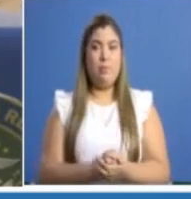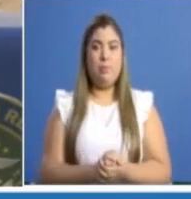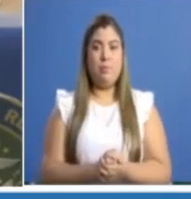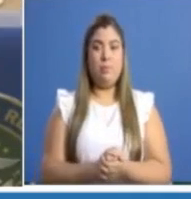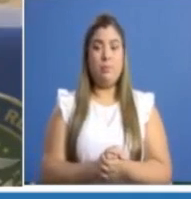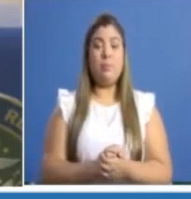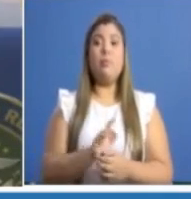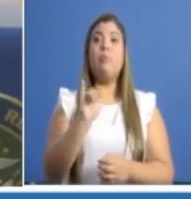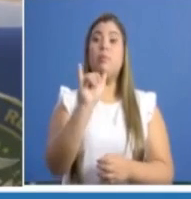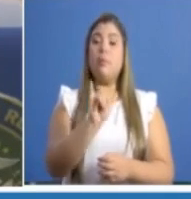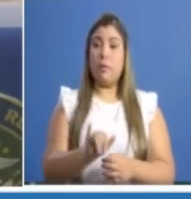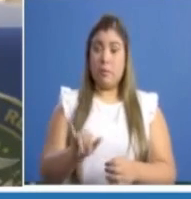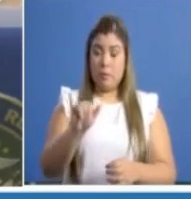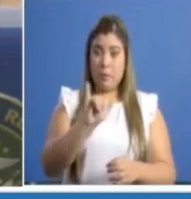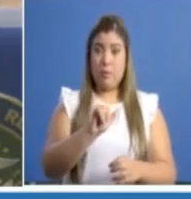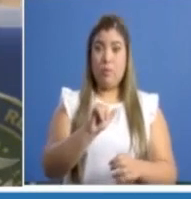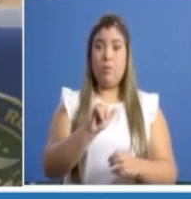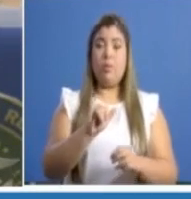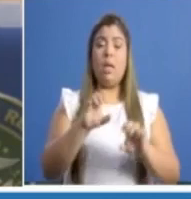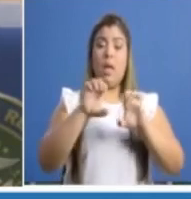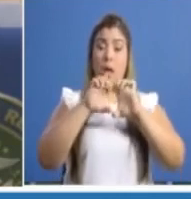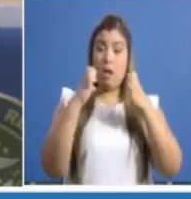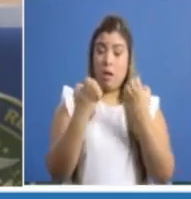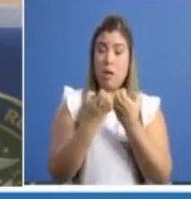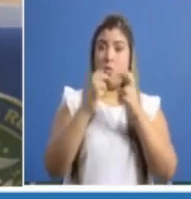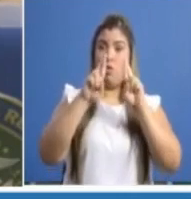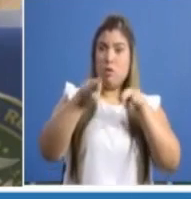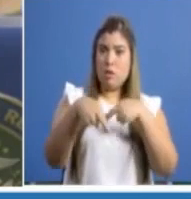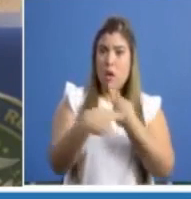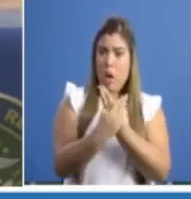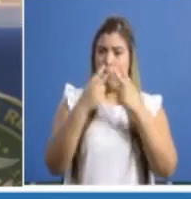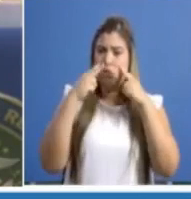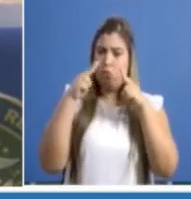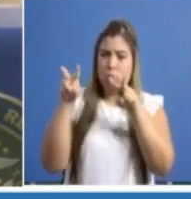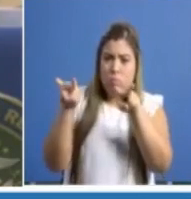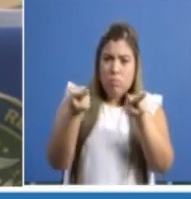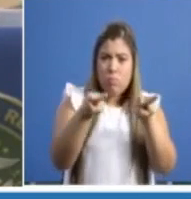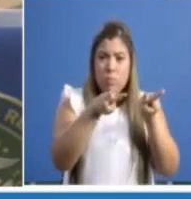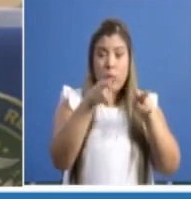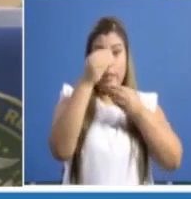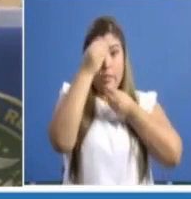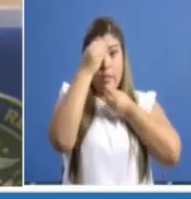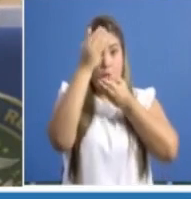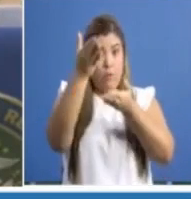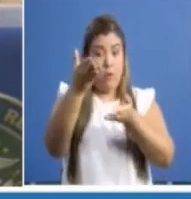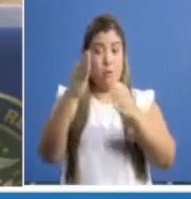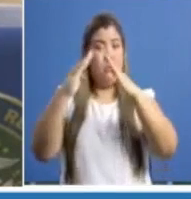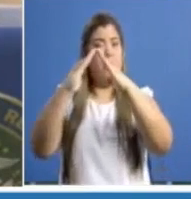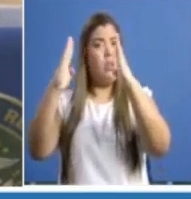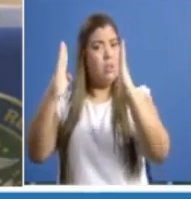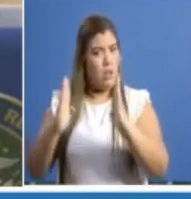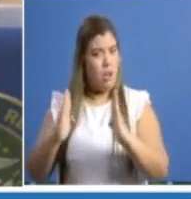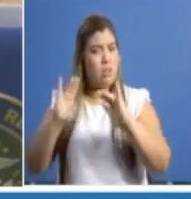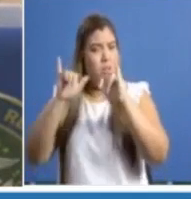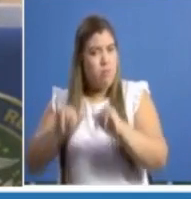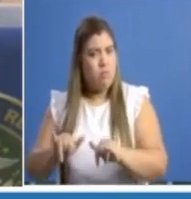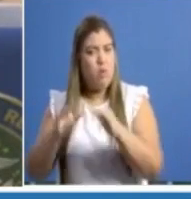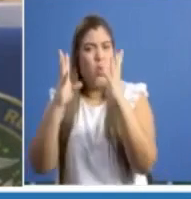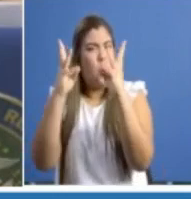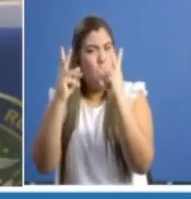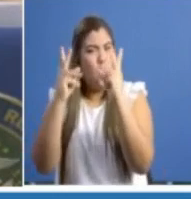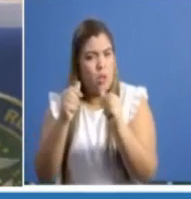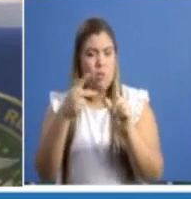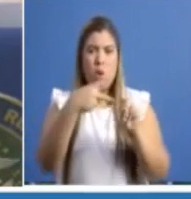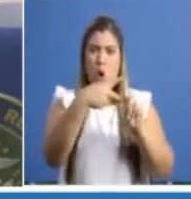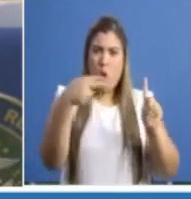Asimismo, el Sistema de Vigilancia reporta en aislamiento domiciliario y en